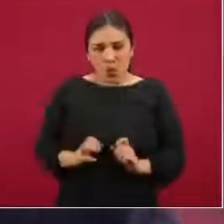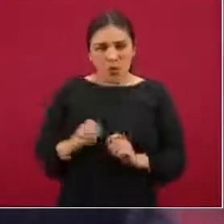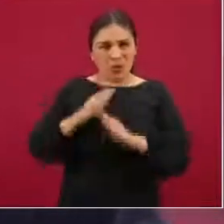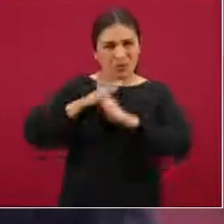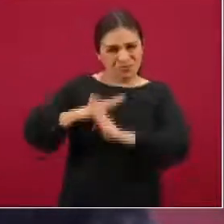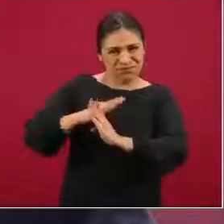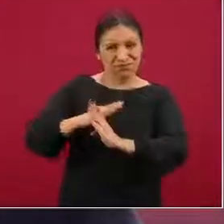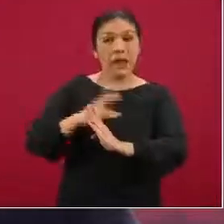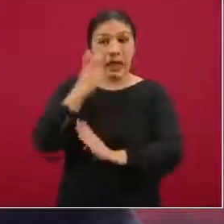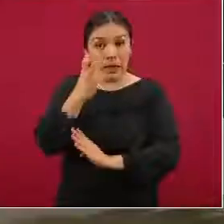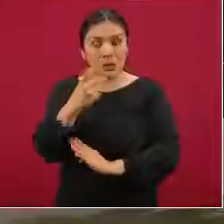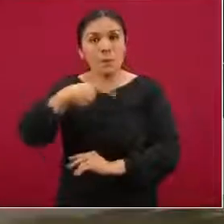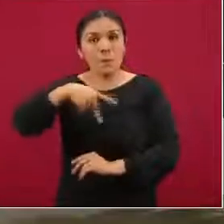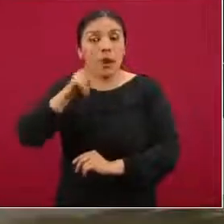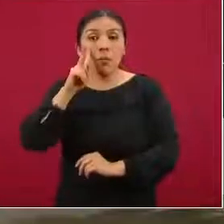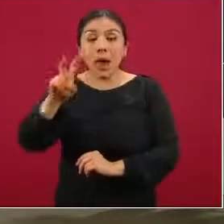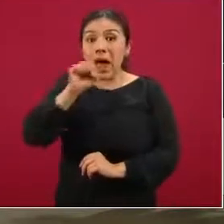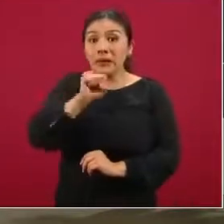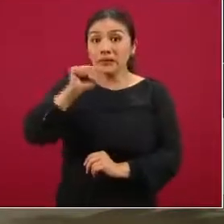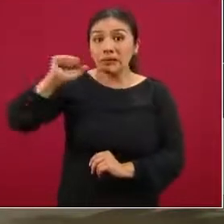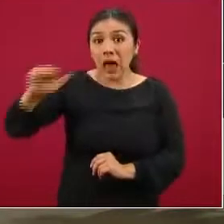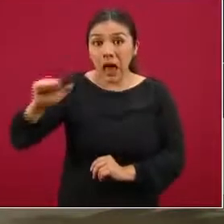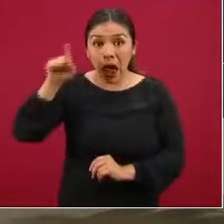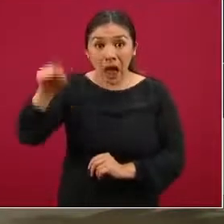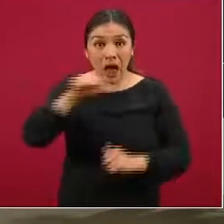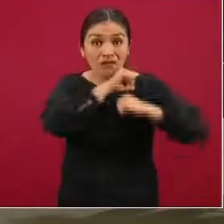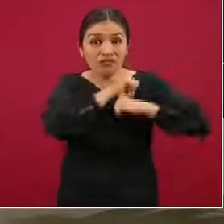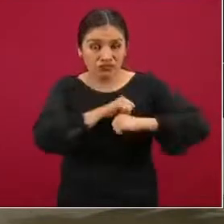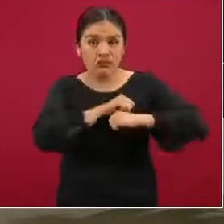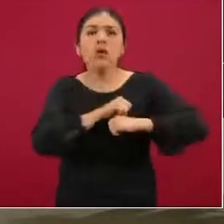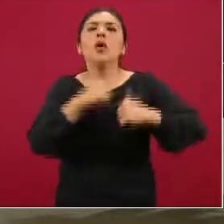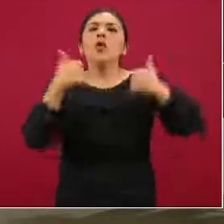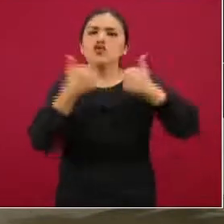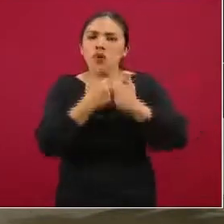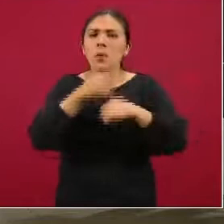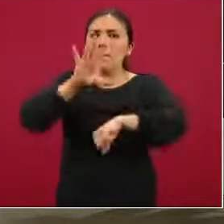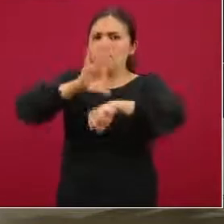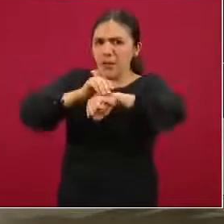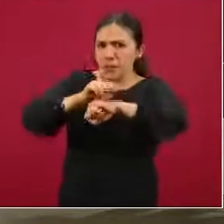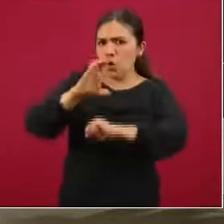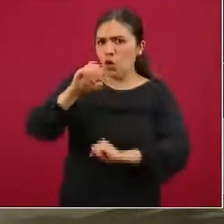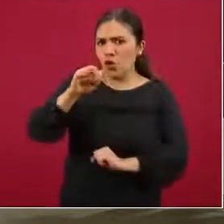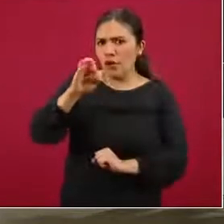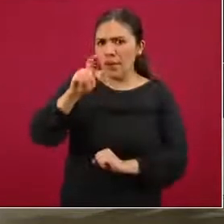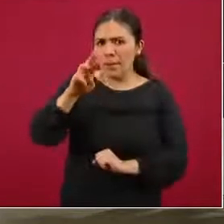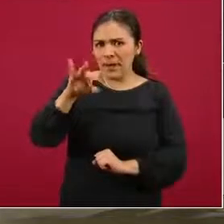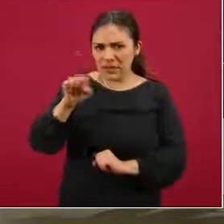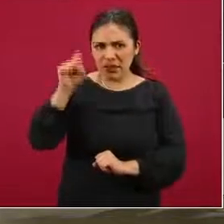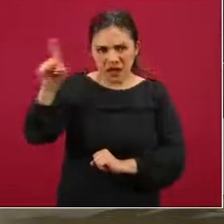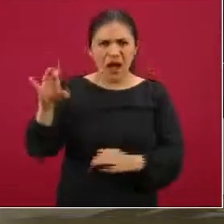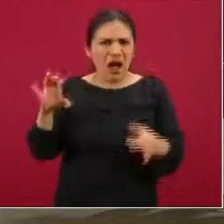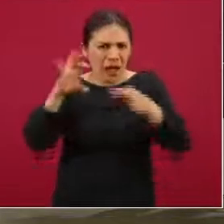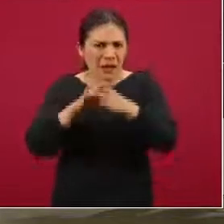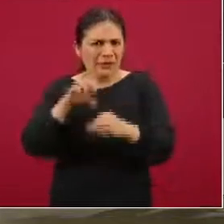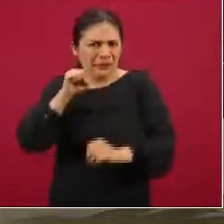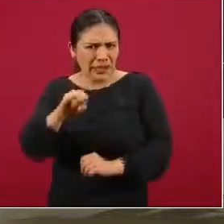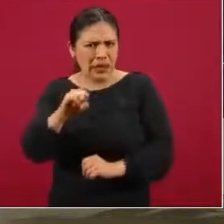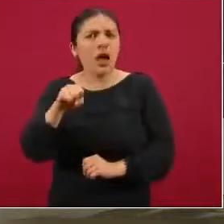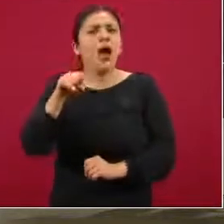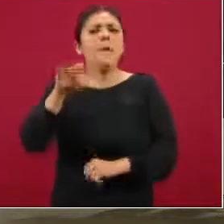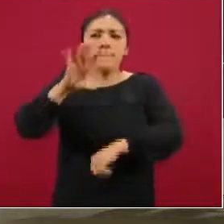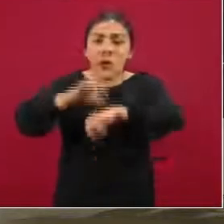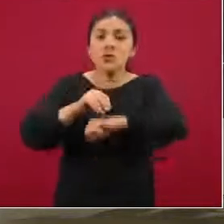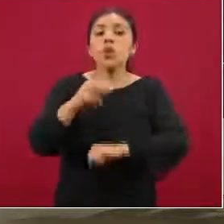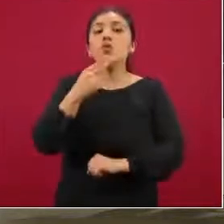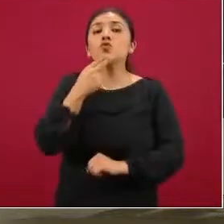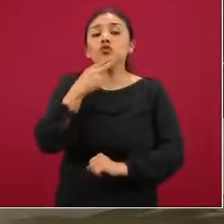pero hemos destacado que la Secretaría de Salud, no obstante la autorización de COFEPRIS, que es parte de la Secretaría de Salud, autorizó su uso para